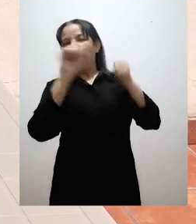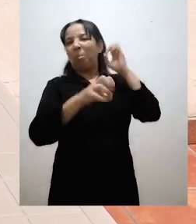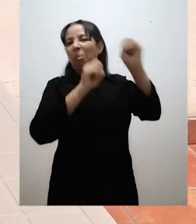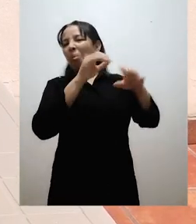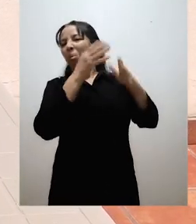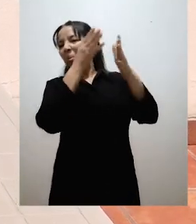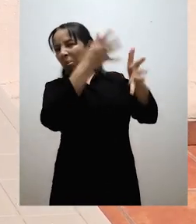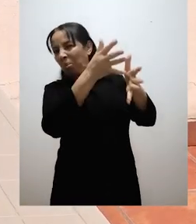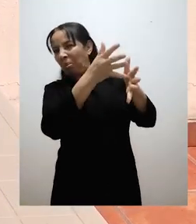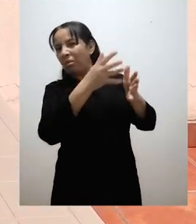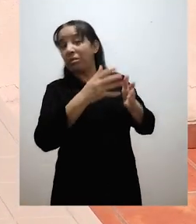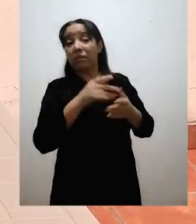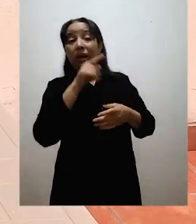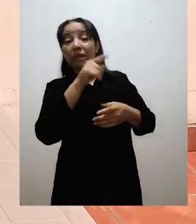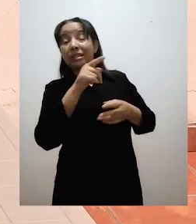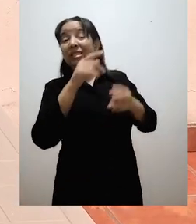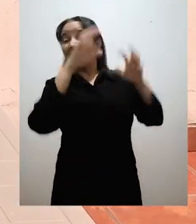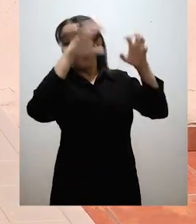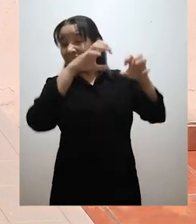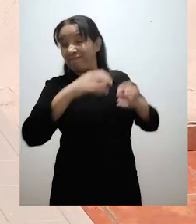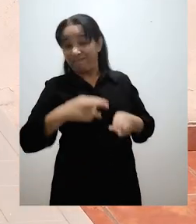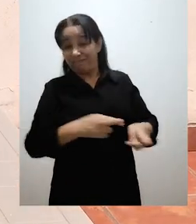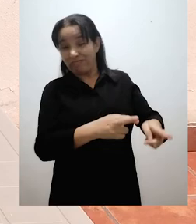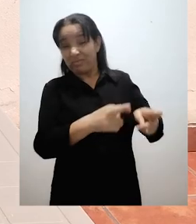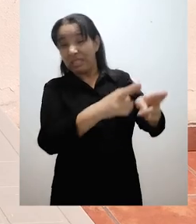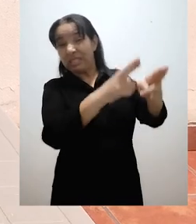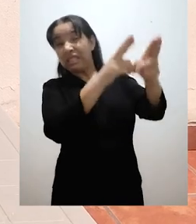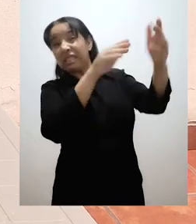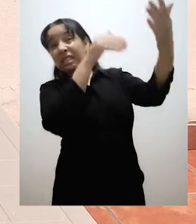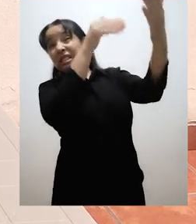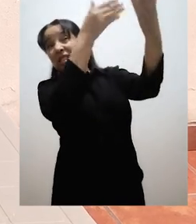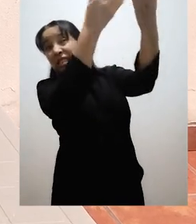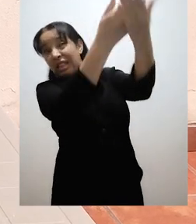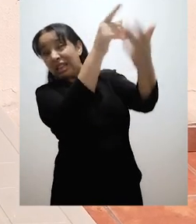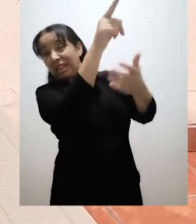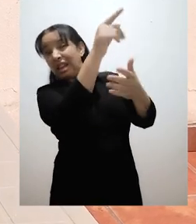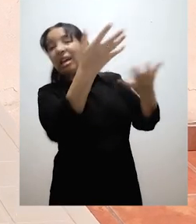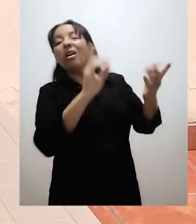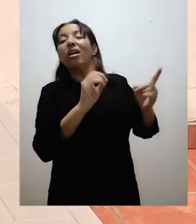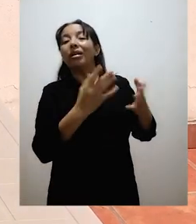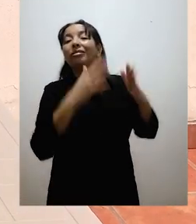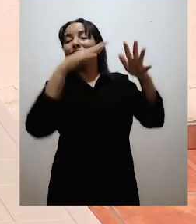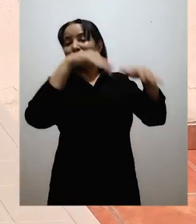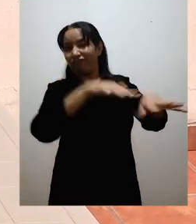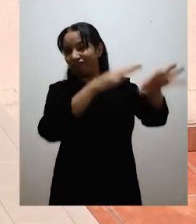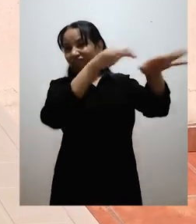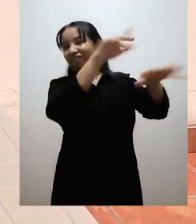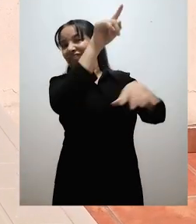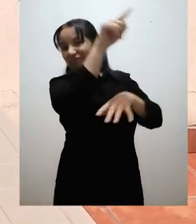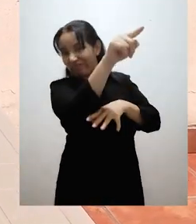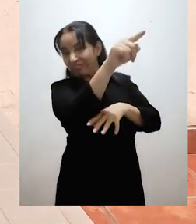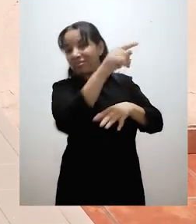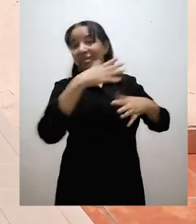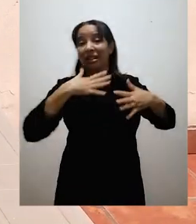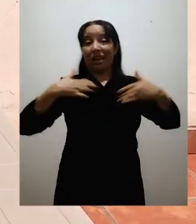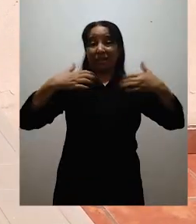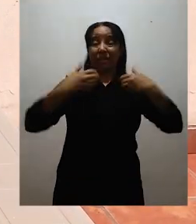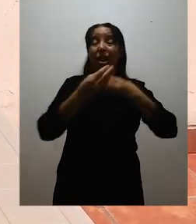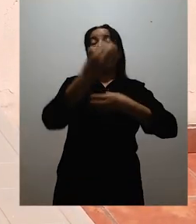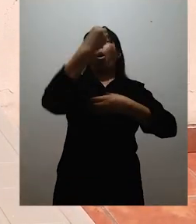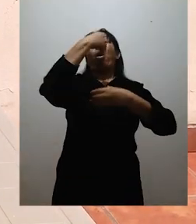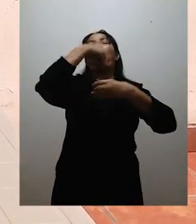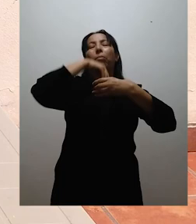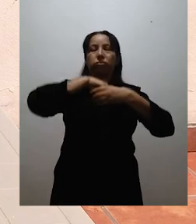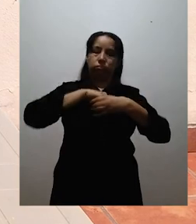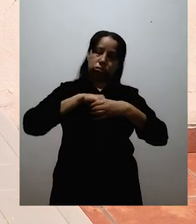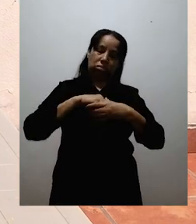dentro de ella lo confunden con comida. Lo que les ocasiona su muerte. Entonces por eso es